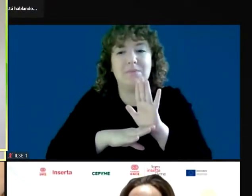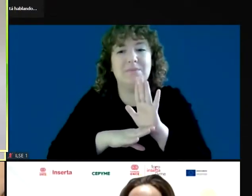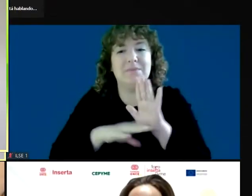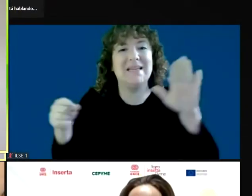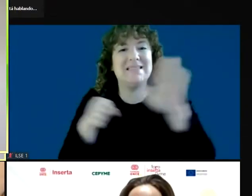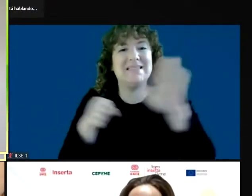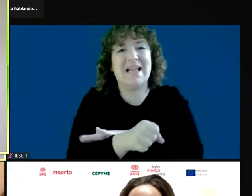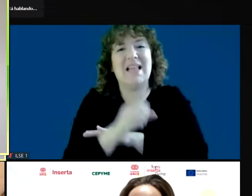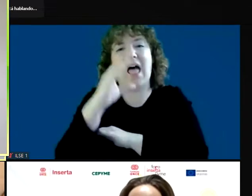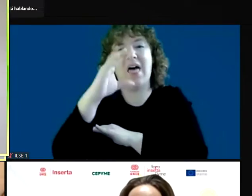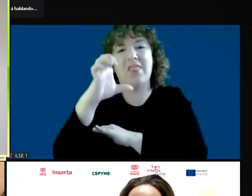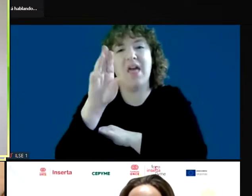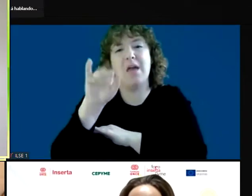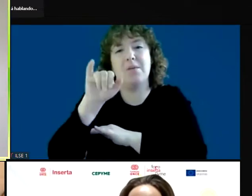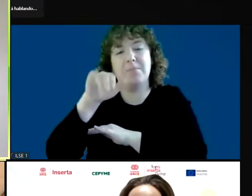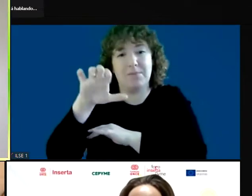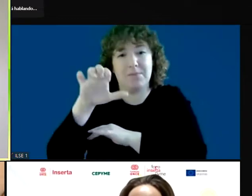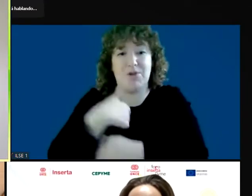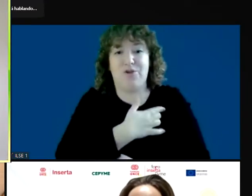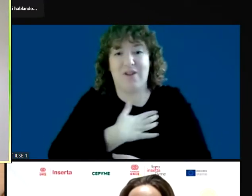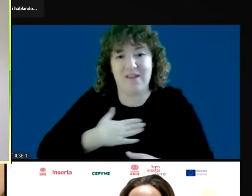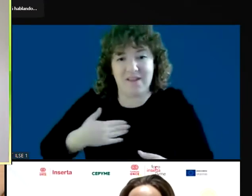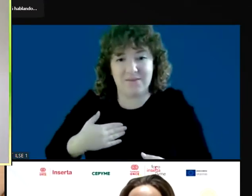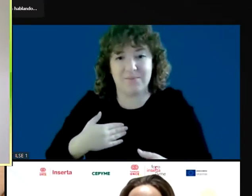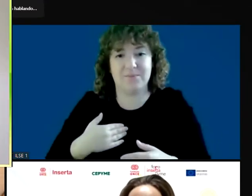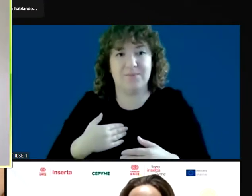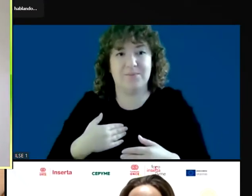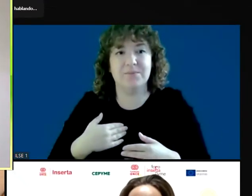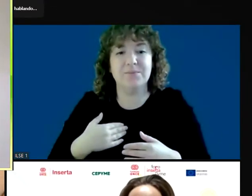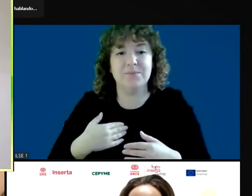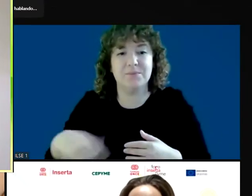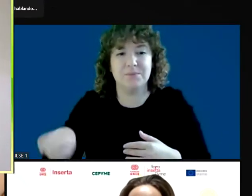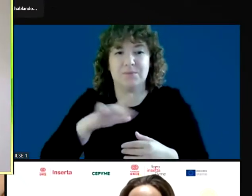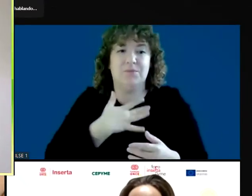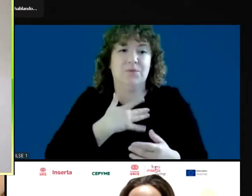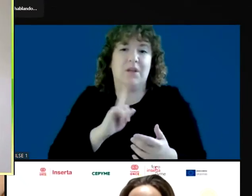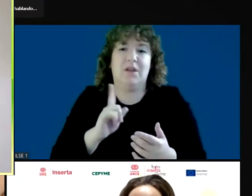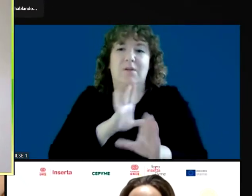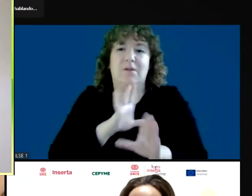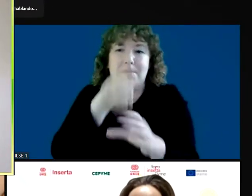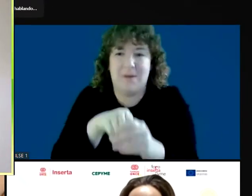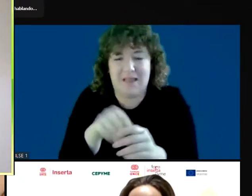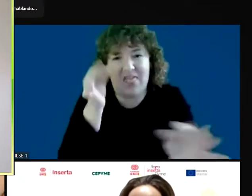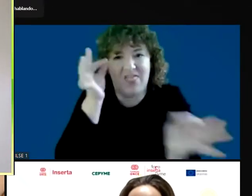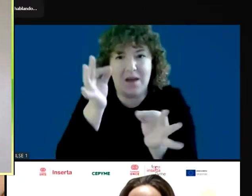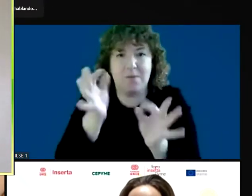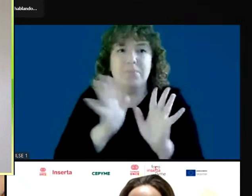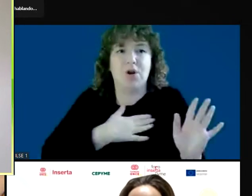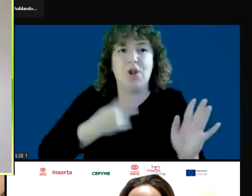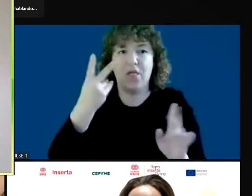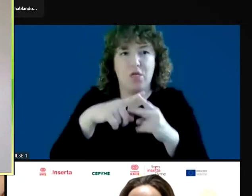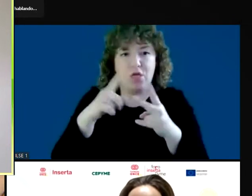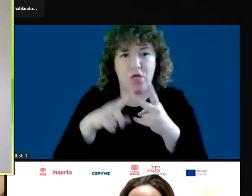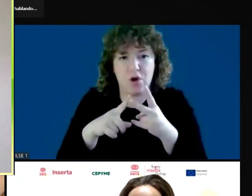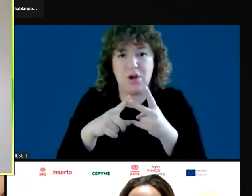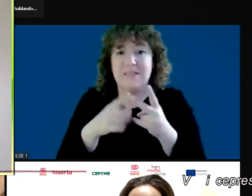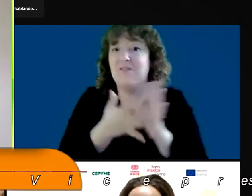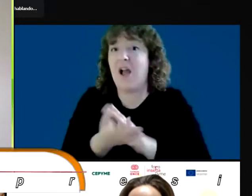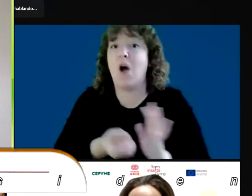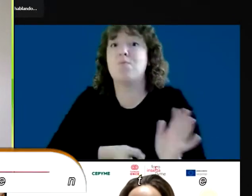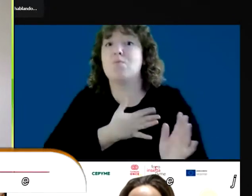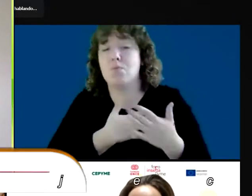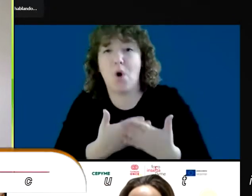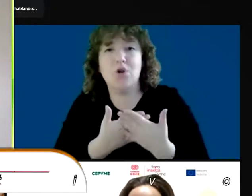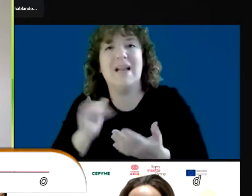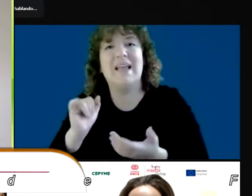vicepresidente ejecutivo de Fundación 11, ha explicado que este programa es voluntario y gratuito. Les quiero decir dos cosas. Primero, qué es voluntario y segundo,